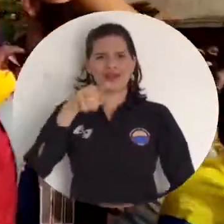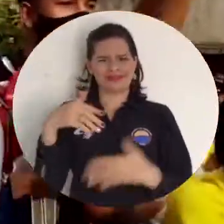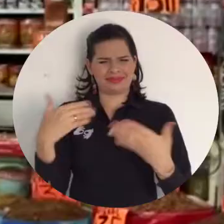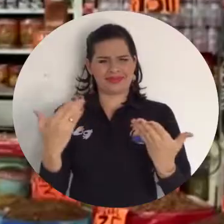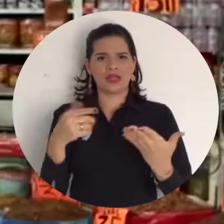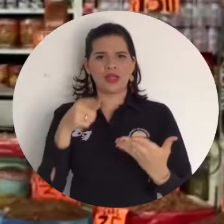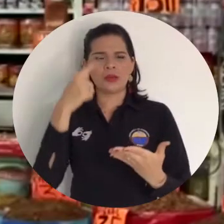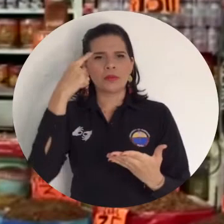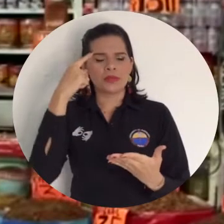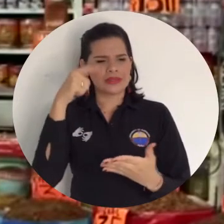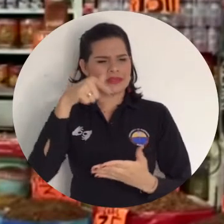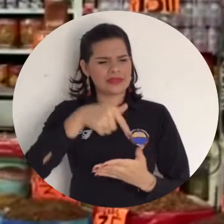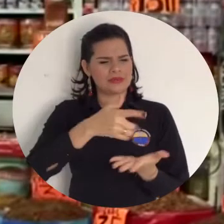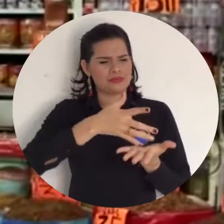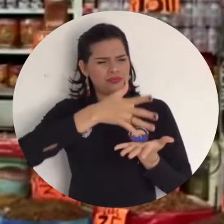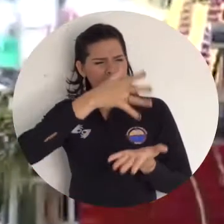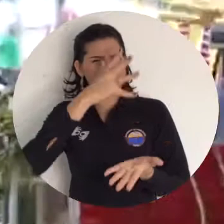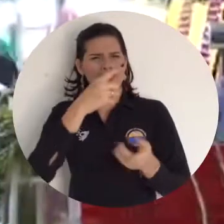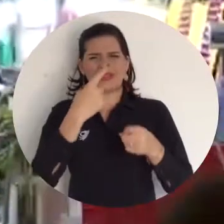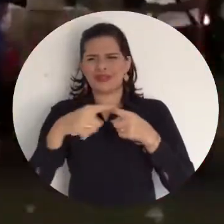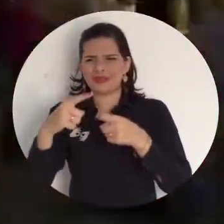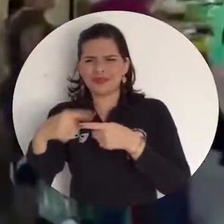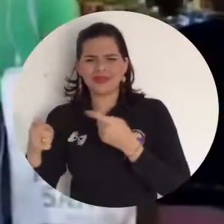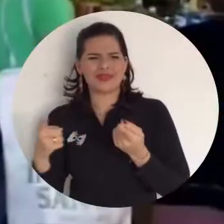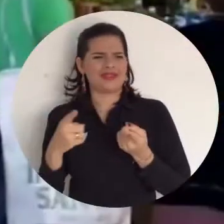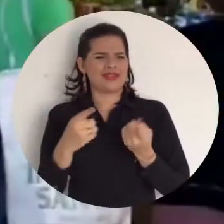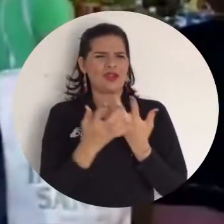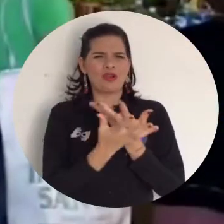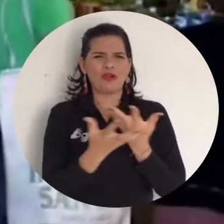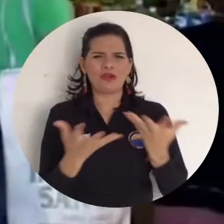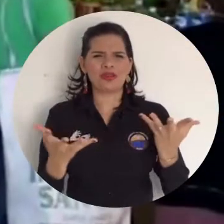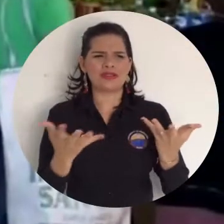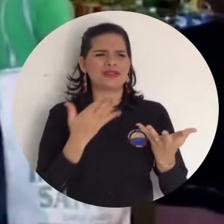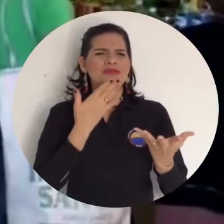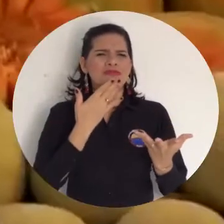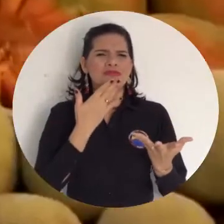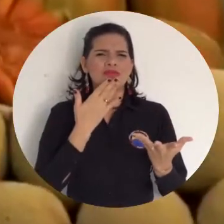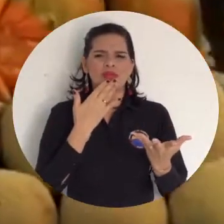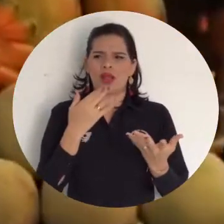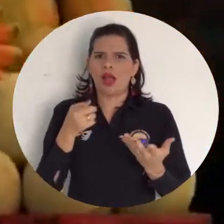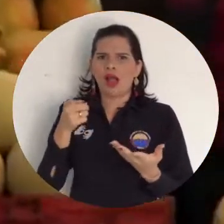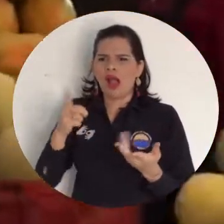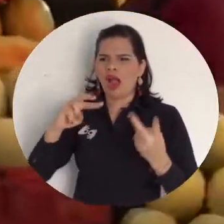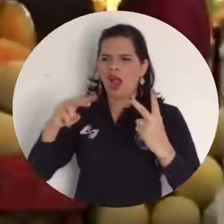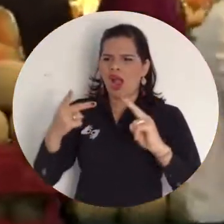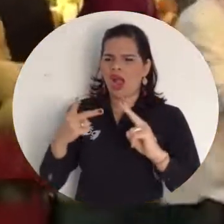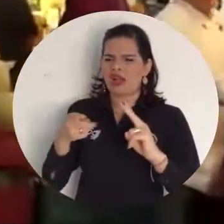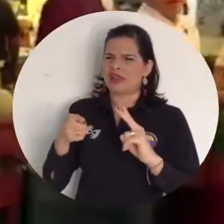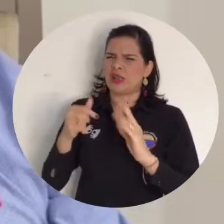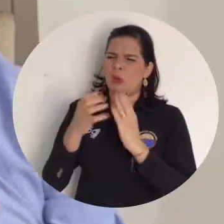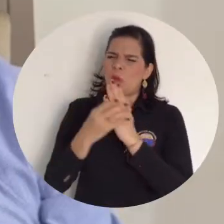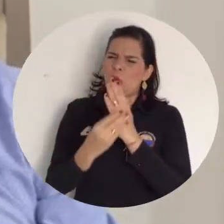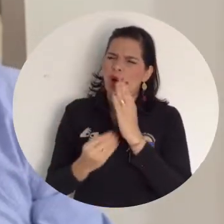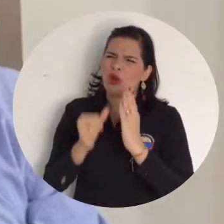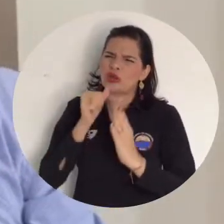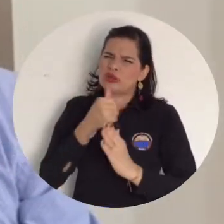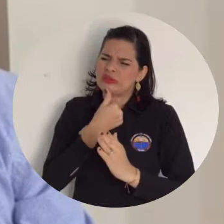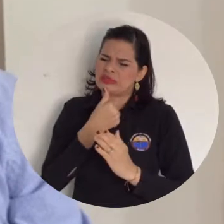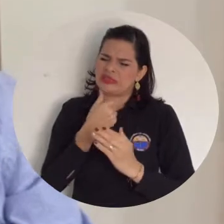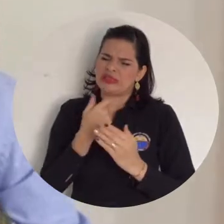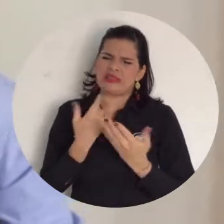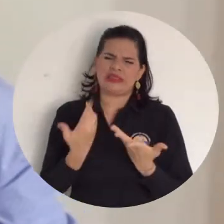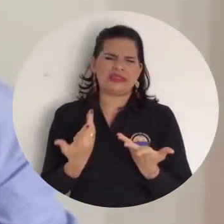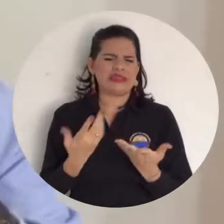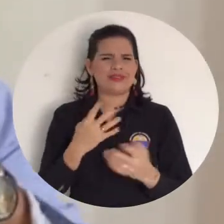región que tenga. Un conjunto de recursos soporte tantos niveles de pobreza, de miseria y marginación. Por su parte, el